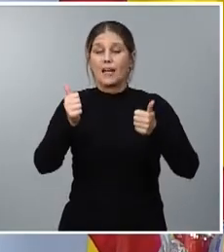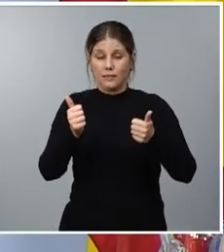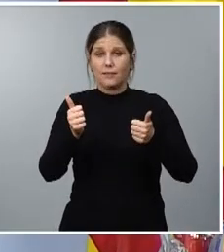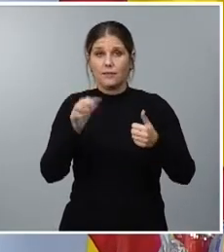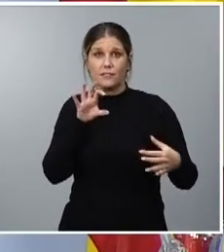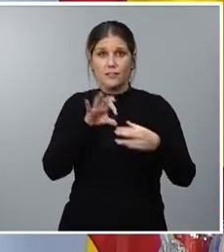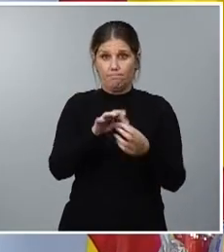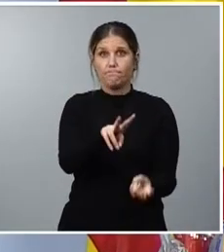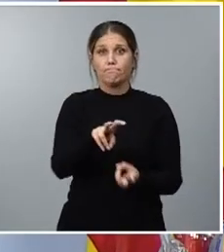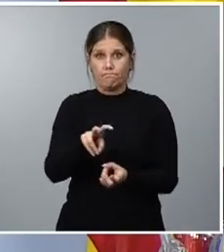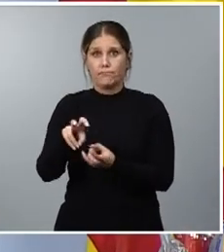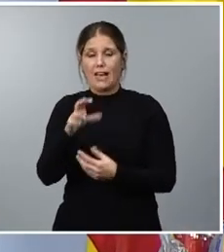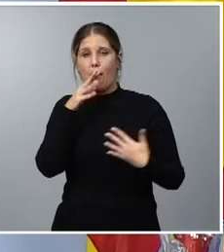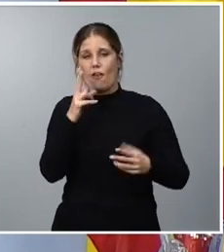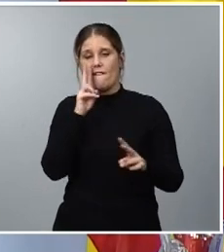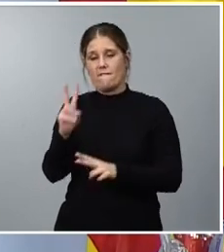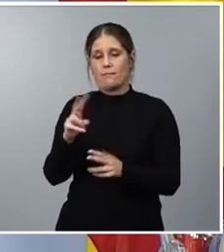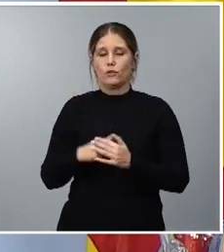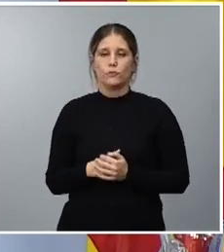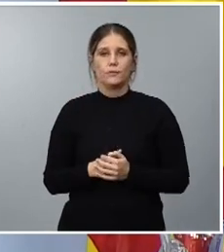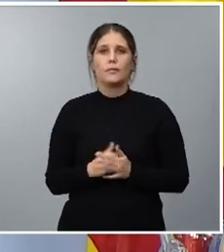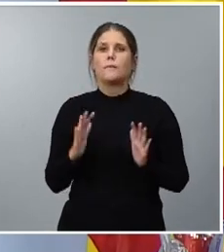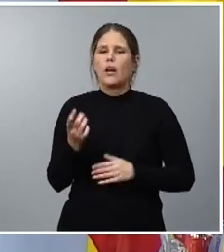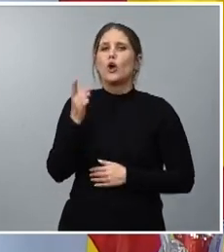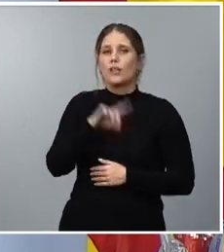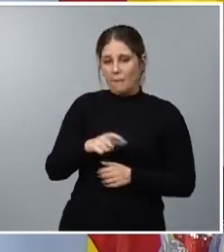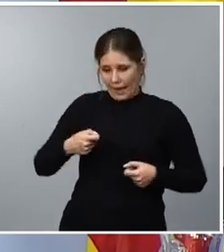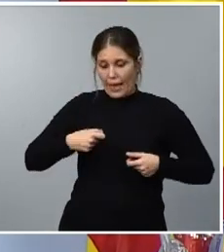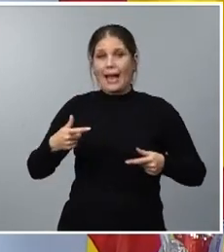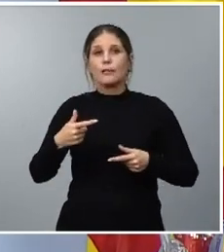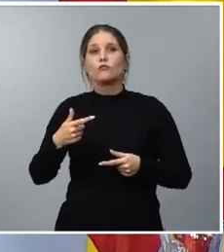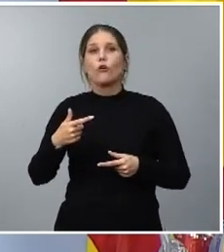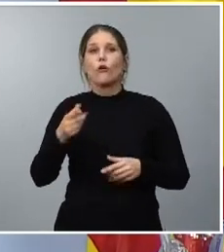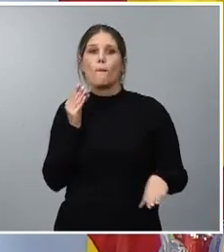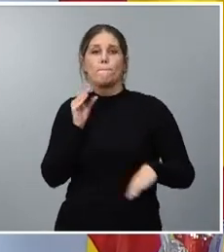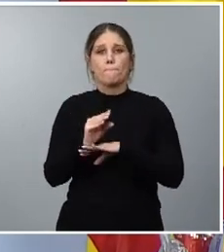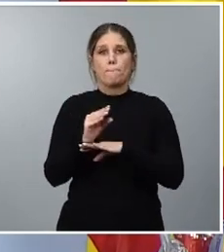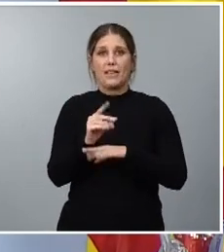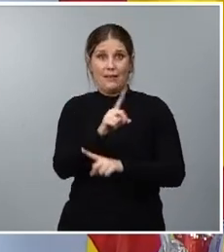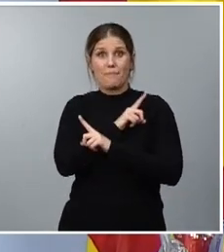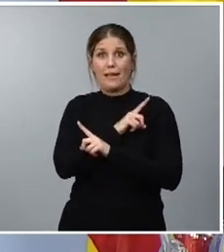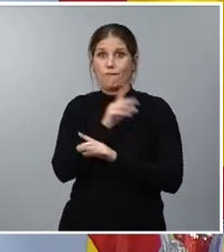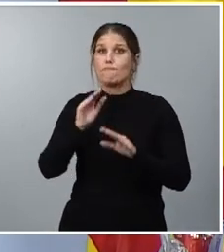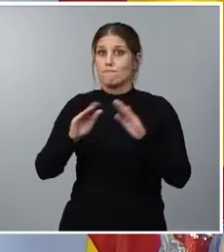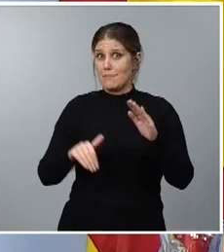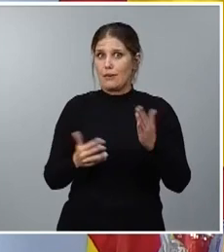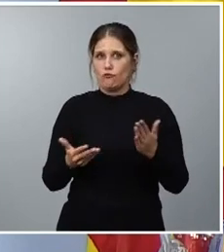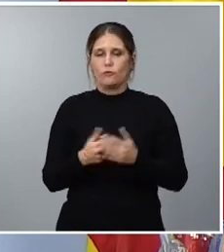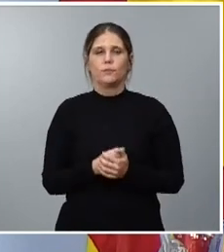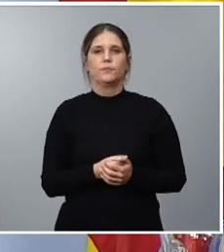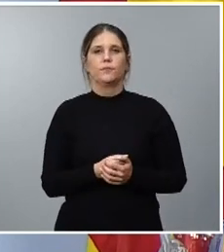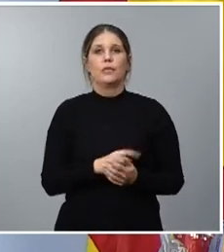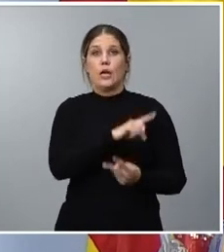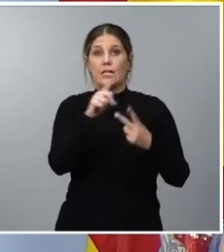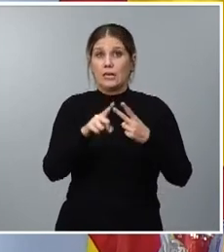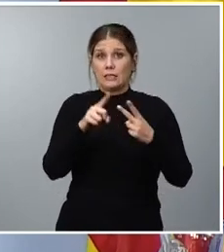tributarias como veremos ahora pero también que gastamos menos en prestaciones por desempleo el otro epígrafe que se